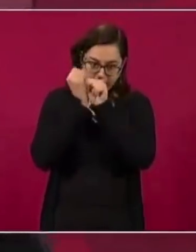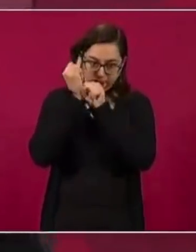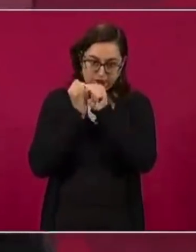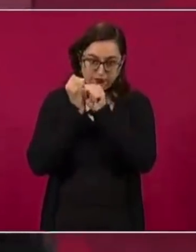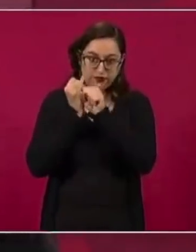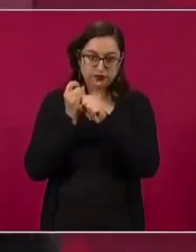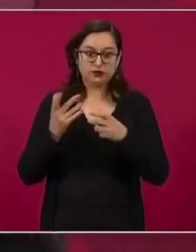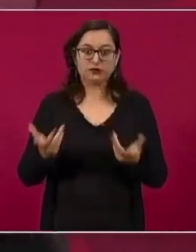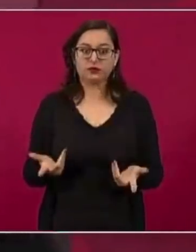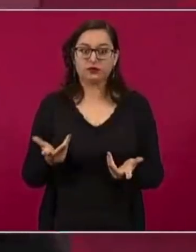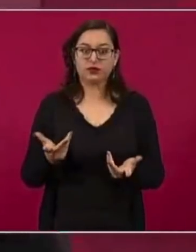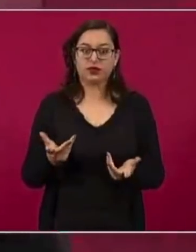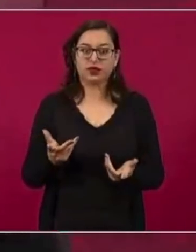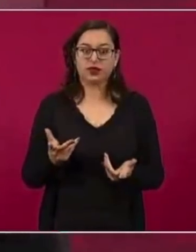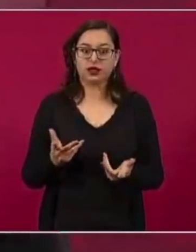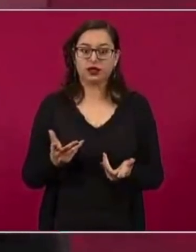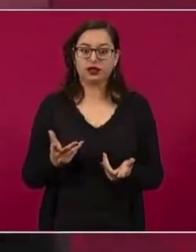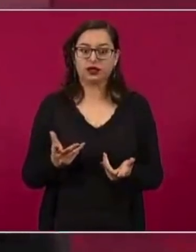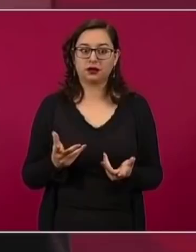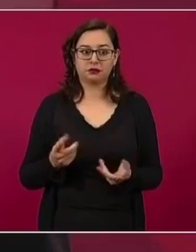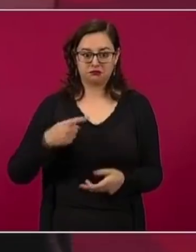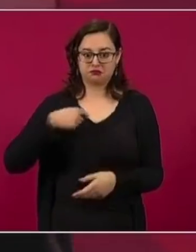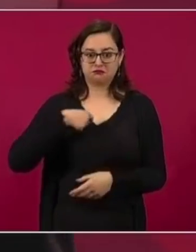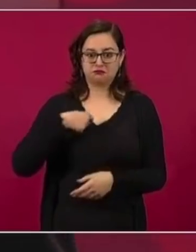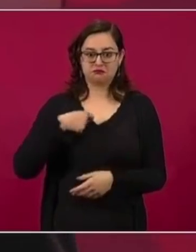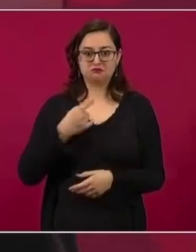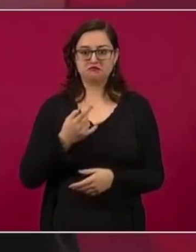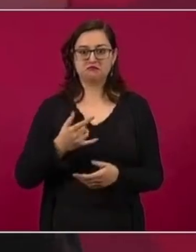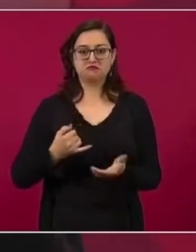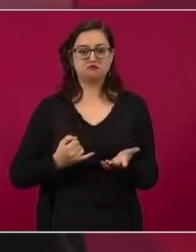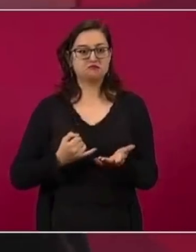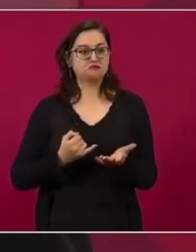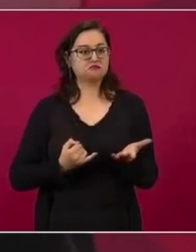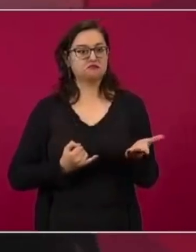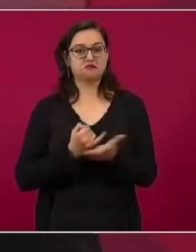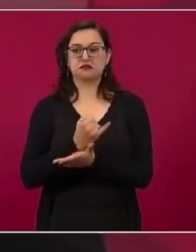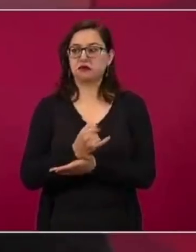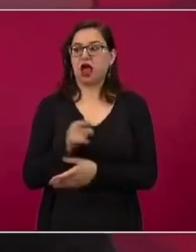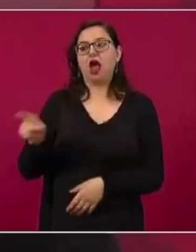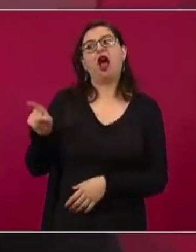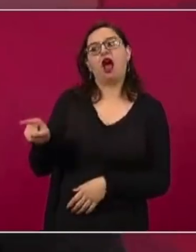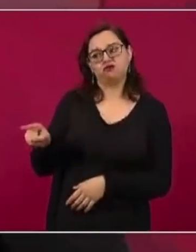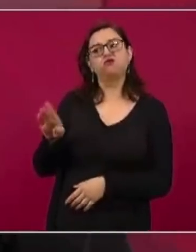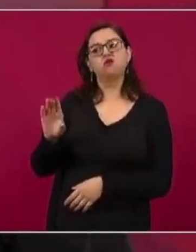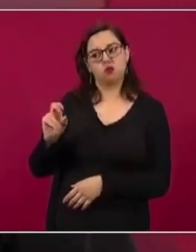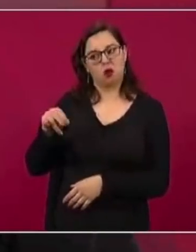No se puede así en automático vincular